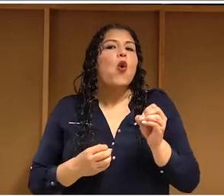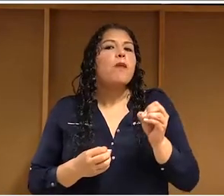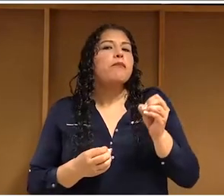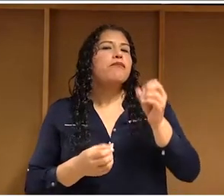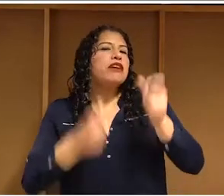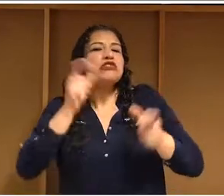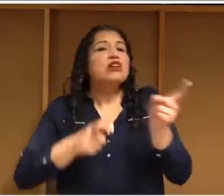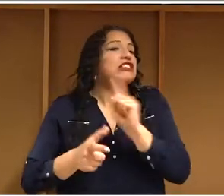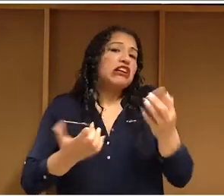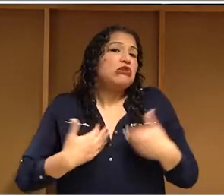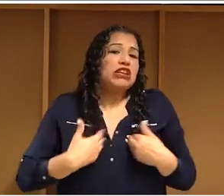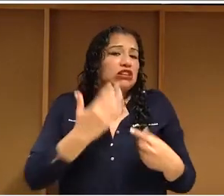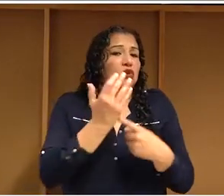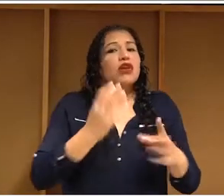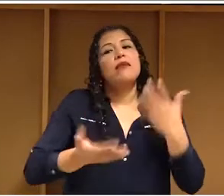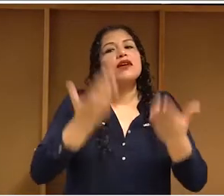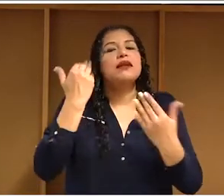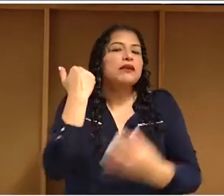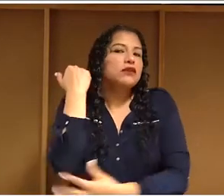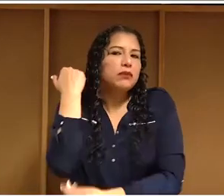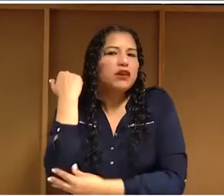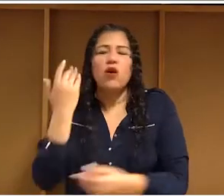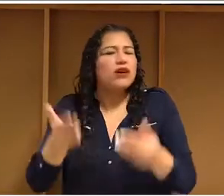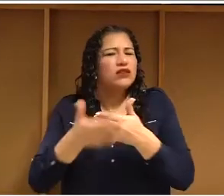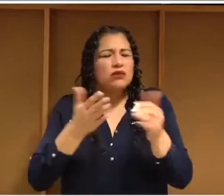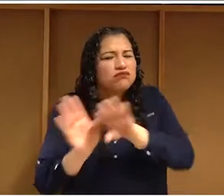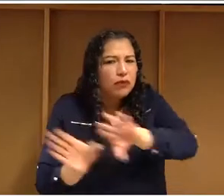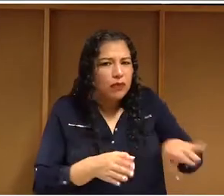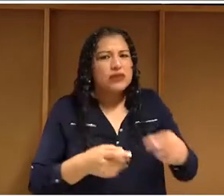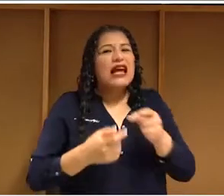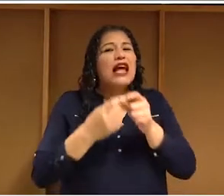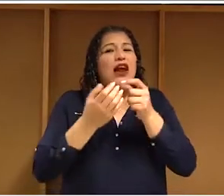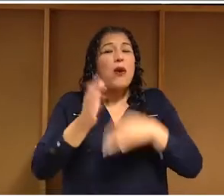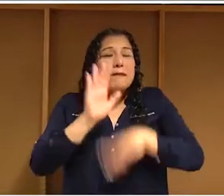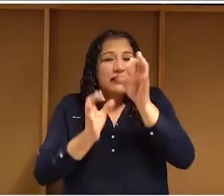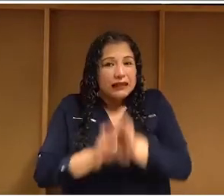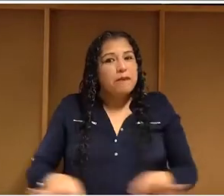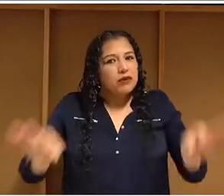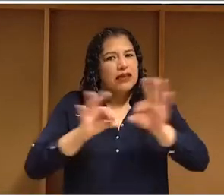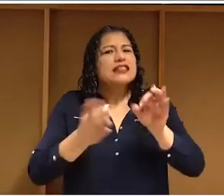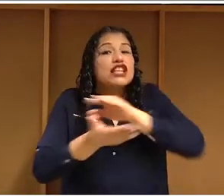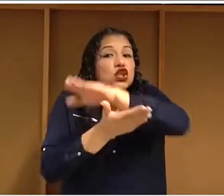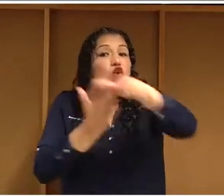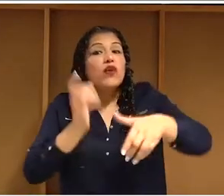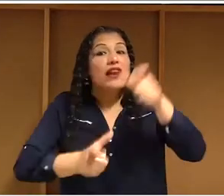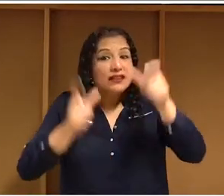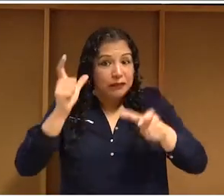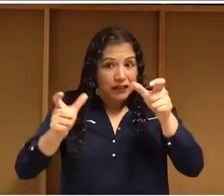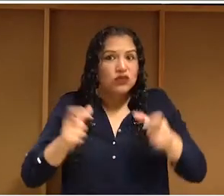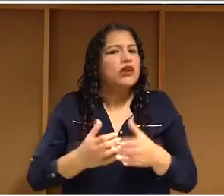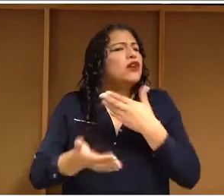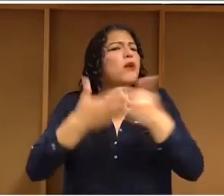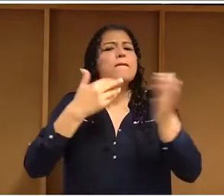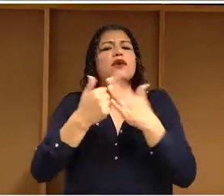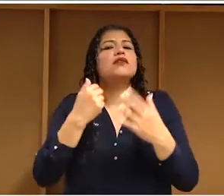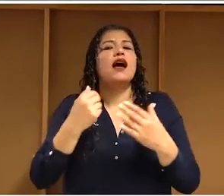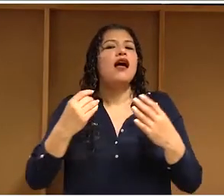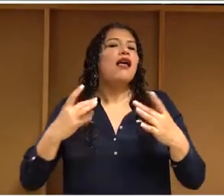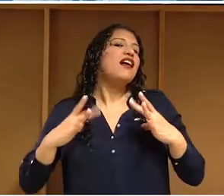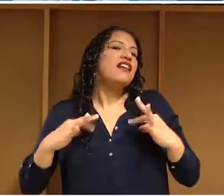o español, sino porque hay un vínculo, hay un interés que nos une a este espacio.